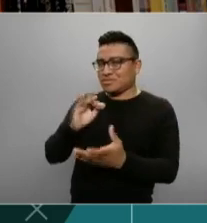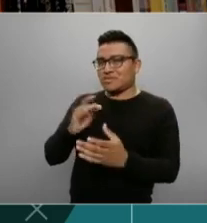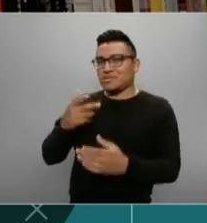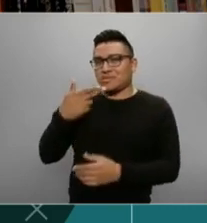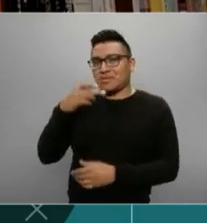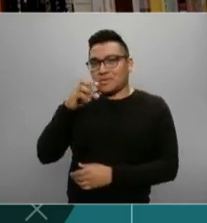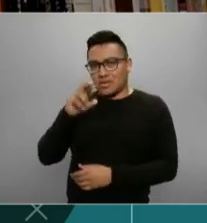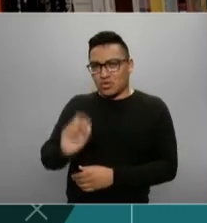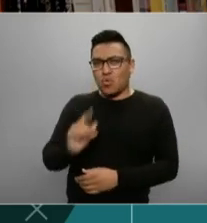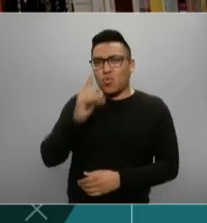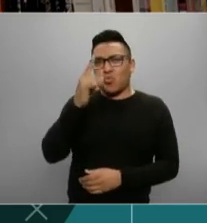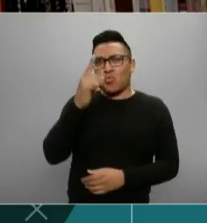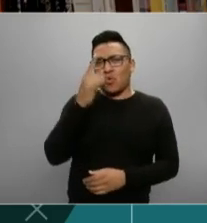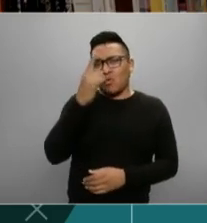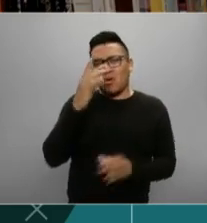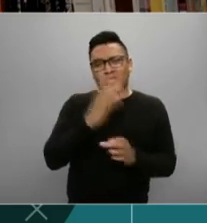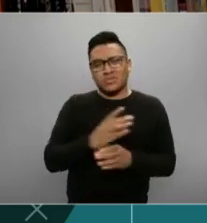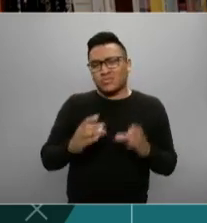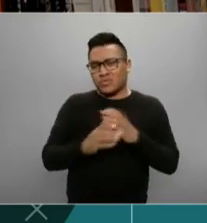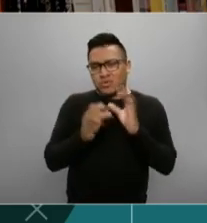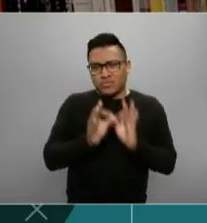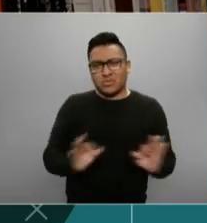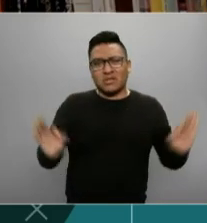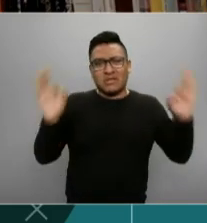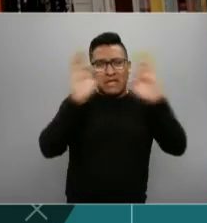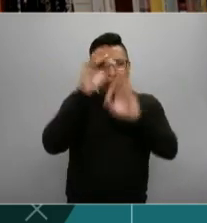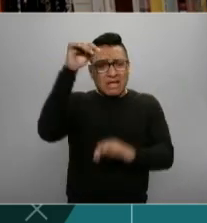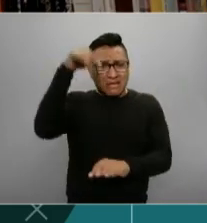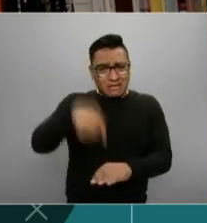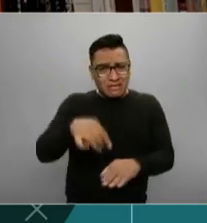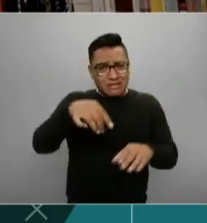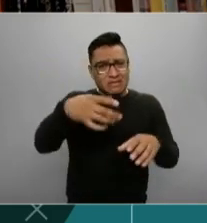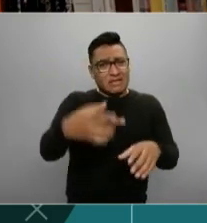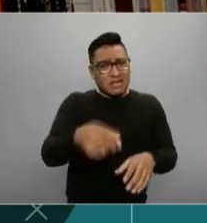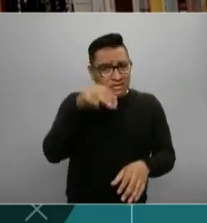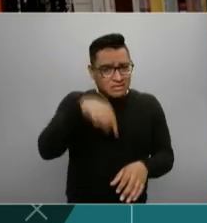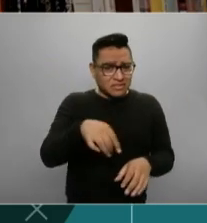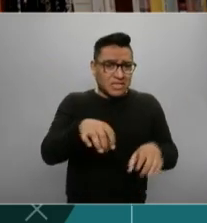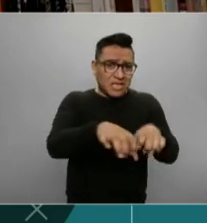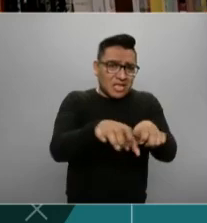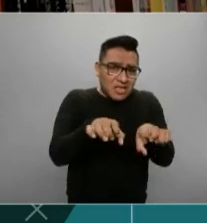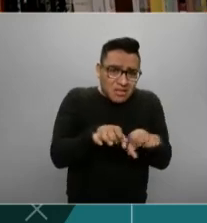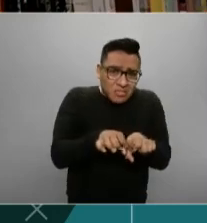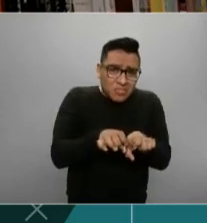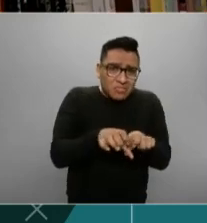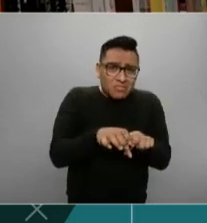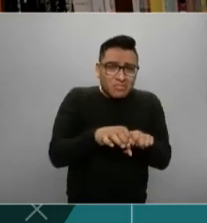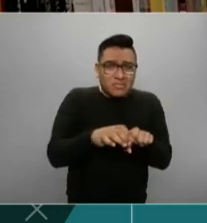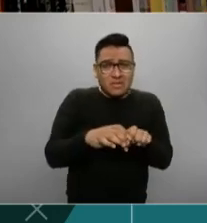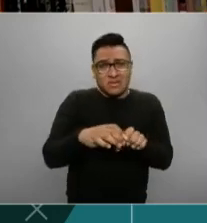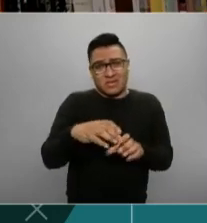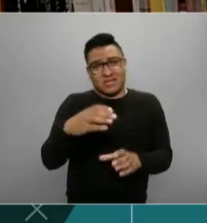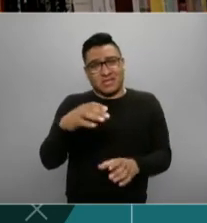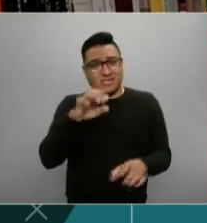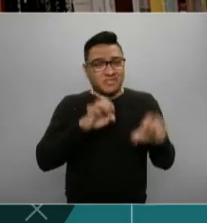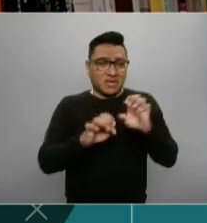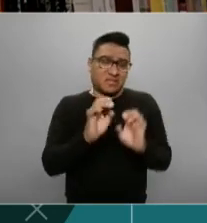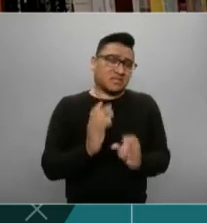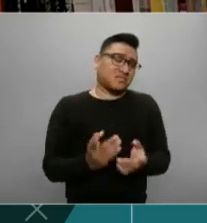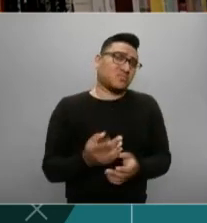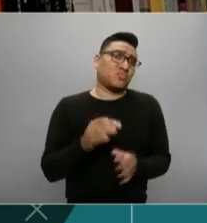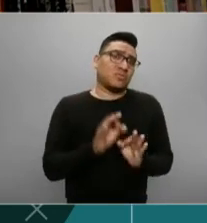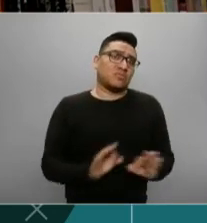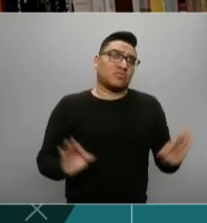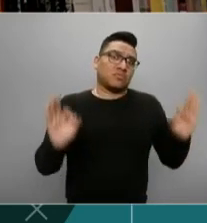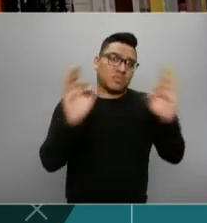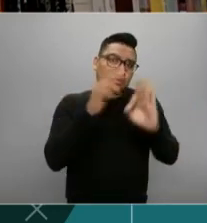un último punto, es trabajo de equipo, este es trabajo de la Cancillería Mexicana, ahí vamos todos, hay que trabajar en equipo, si no estas